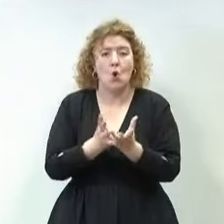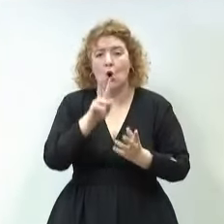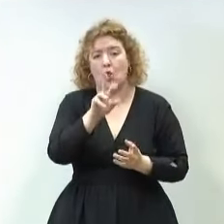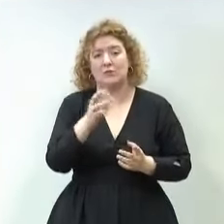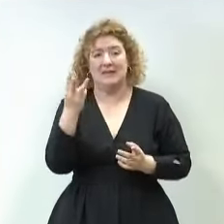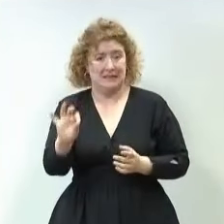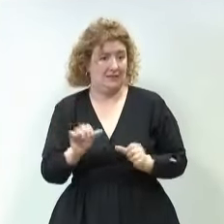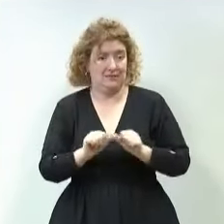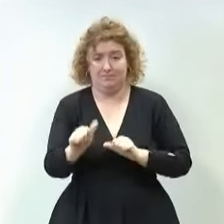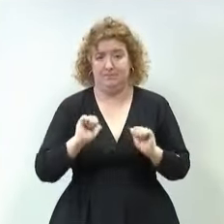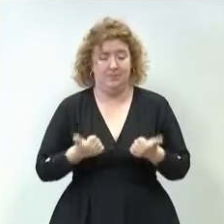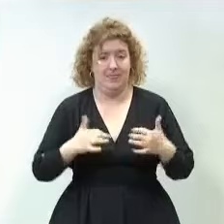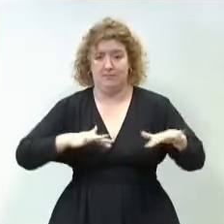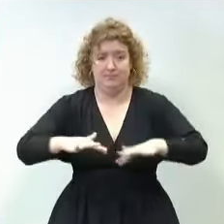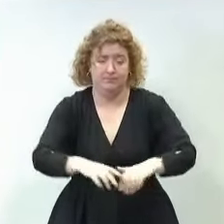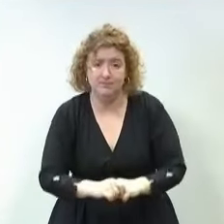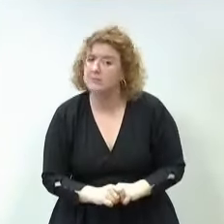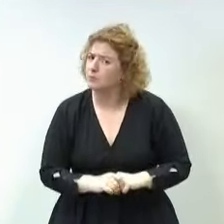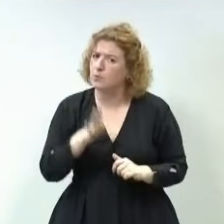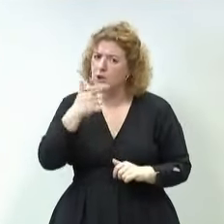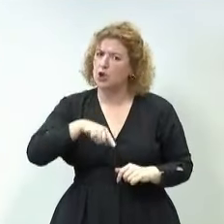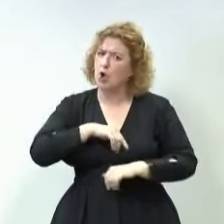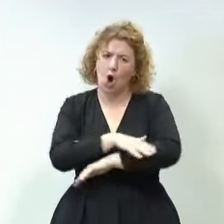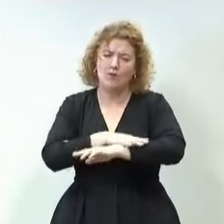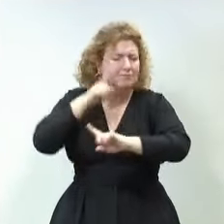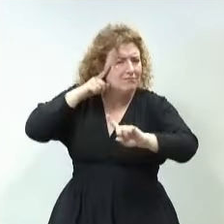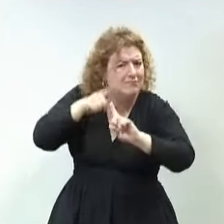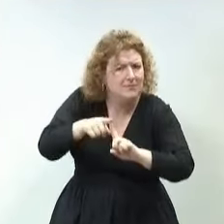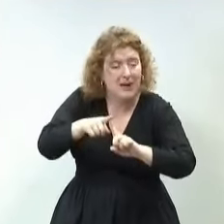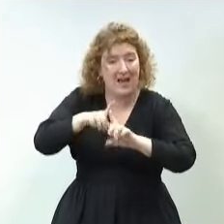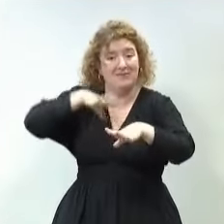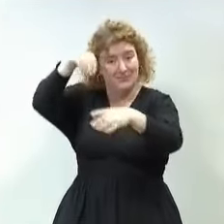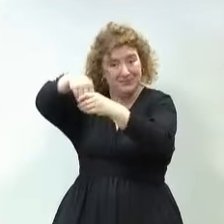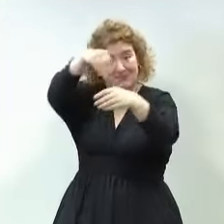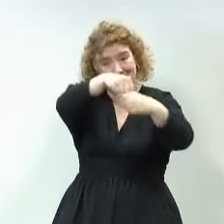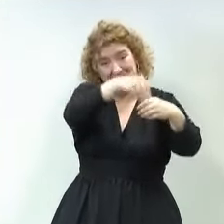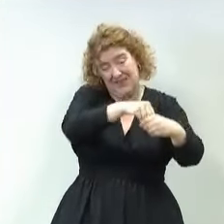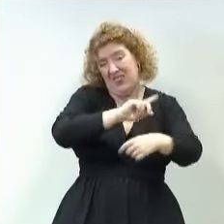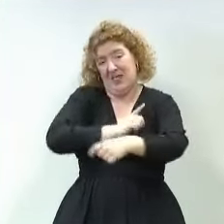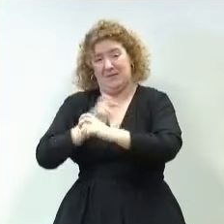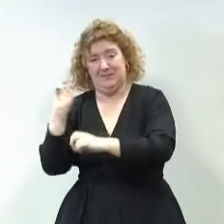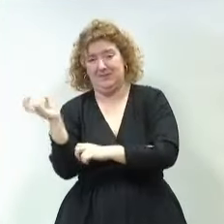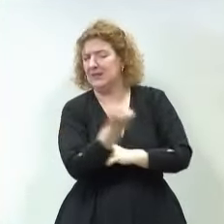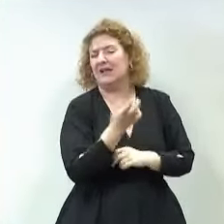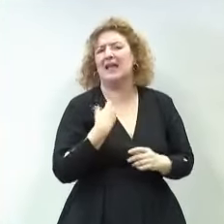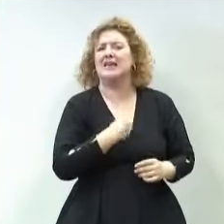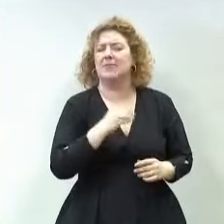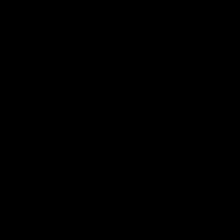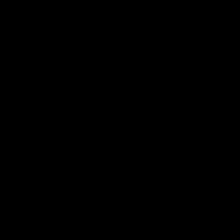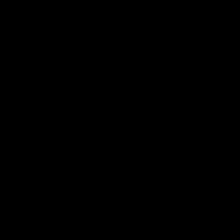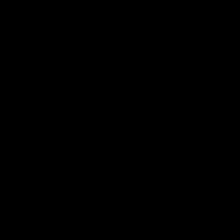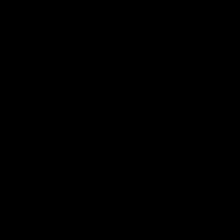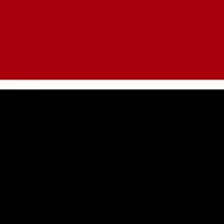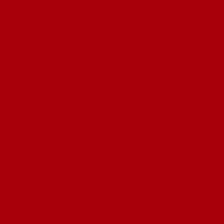2030. Y, desde luego, este Gobierno va a trabajar siempre para que en esos eventos España y los deportistas brillen con el éxito que merecen.